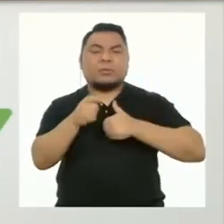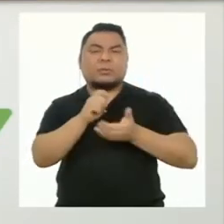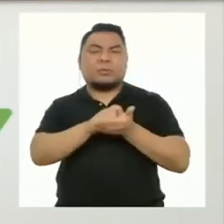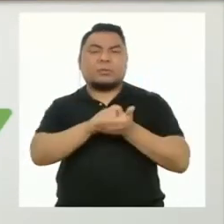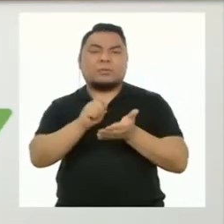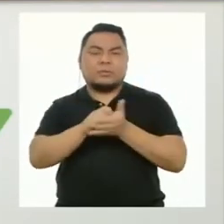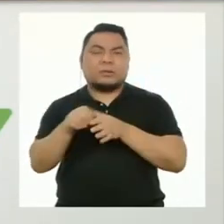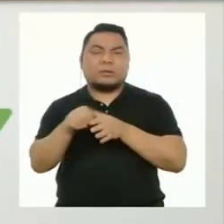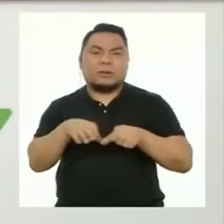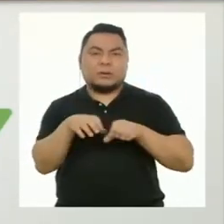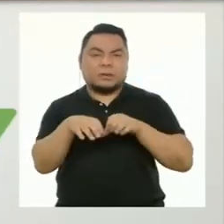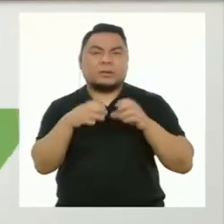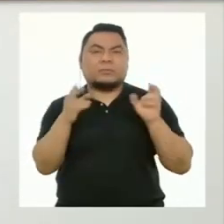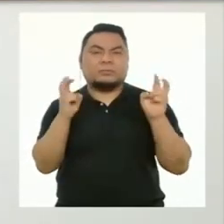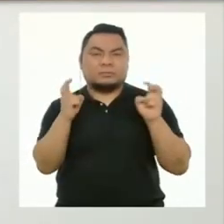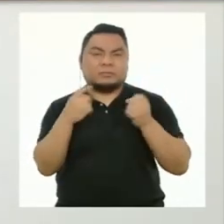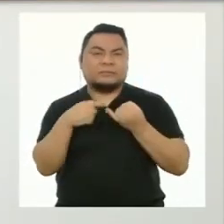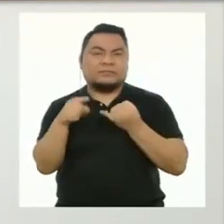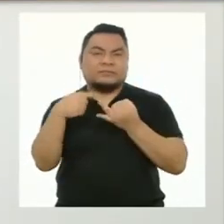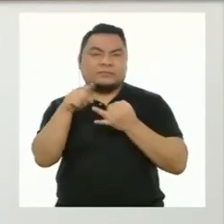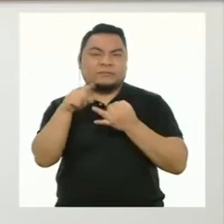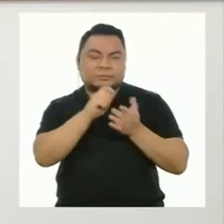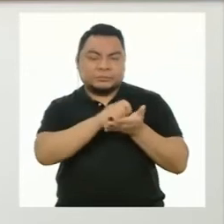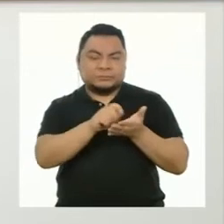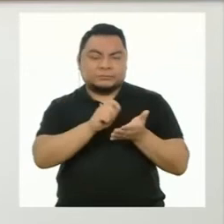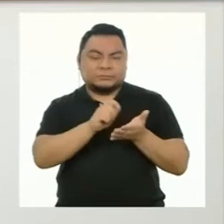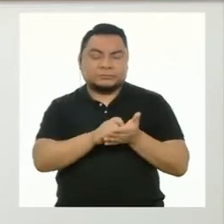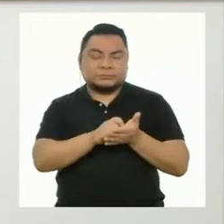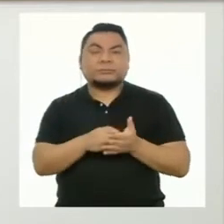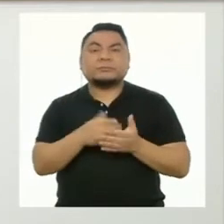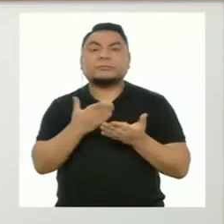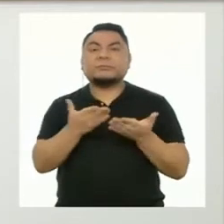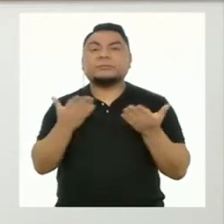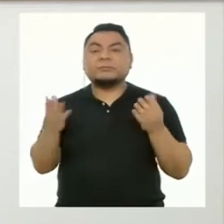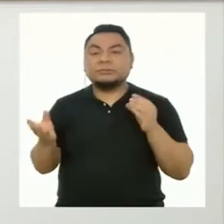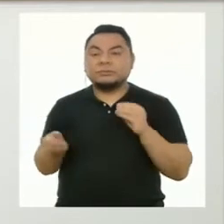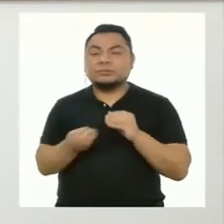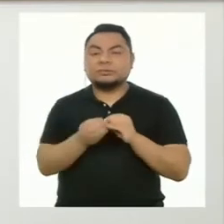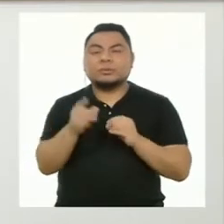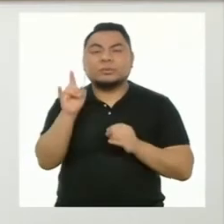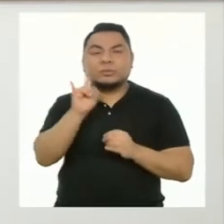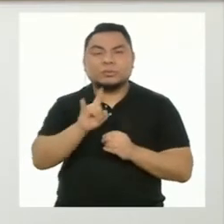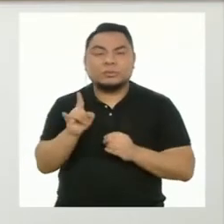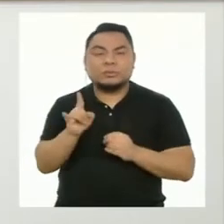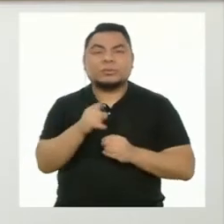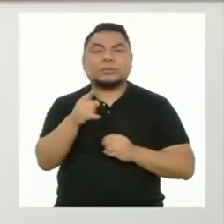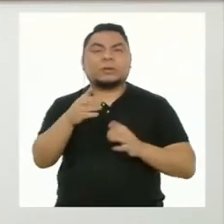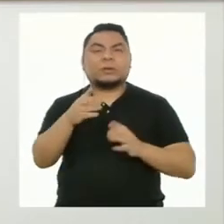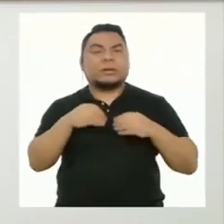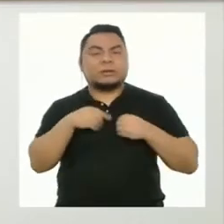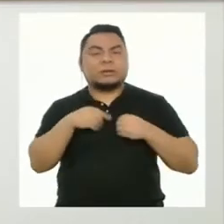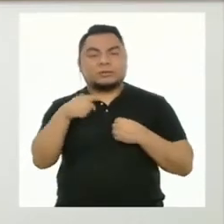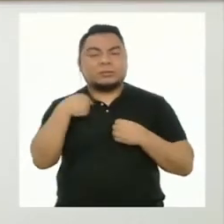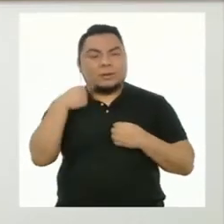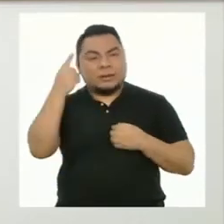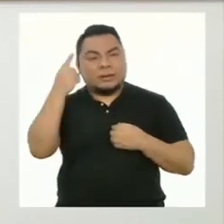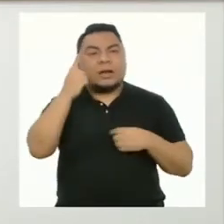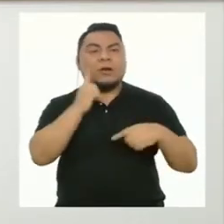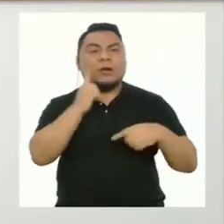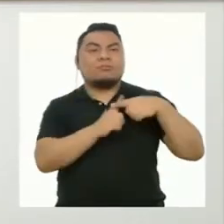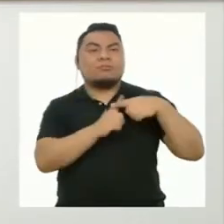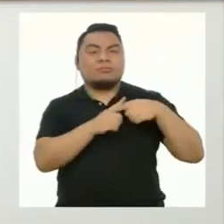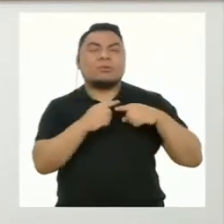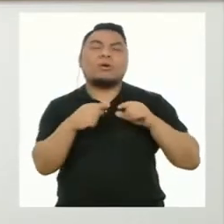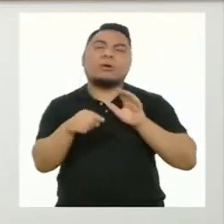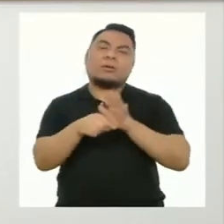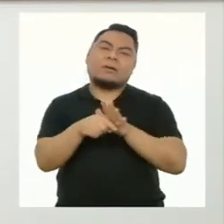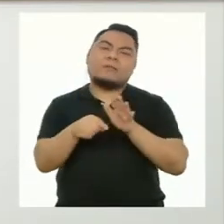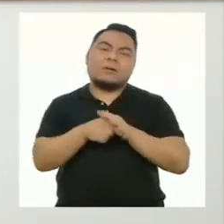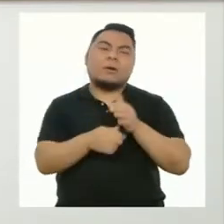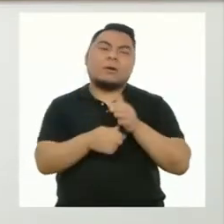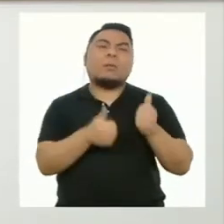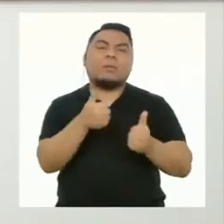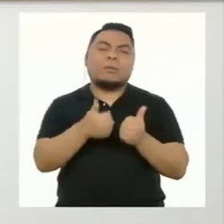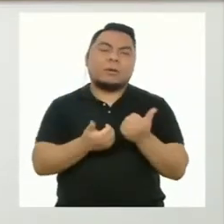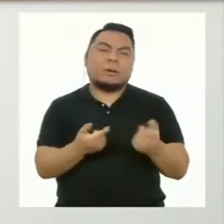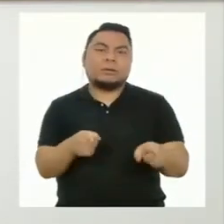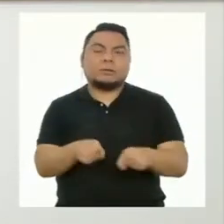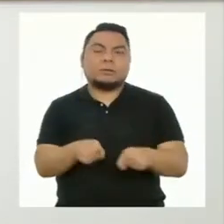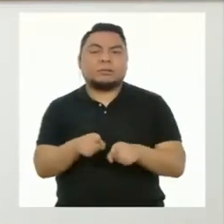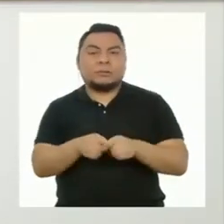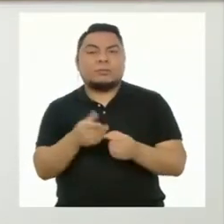para elaborar tus productos, los recursos que te fueron más útiles, reconocer tus fortalezas y debilidades,